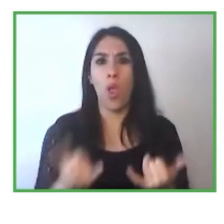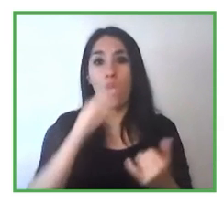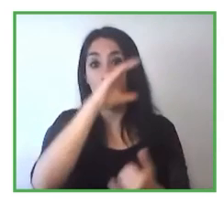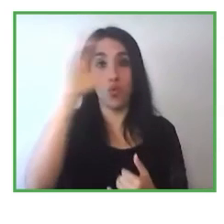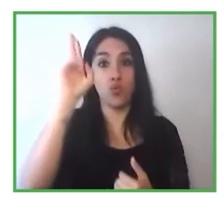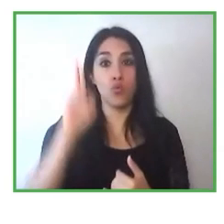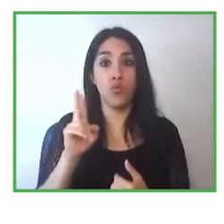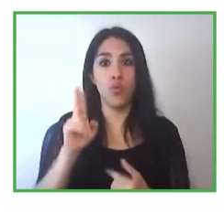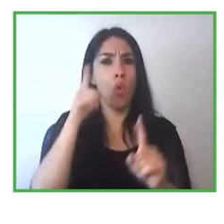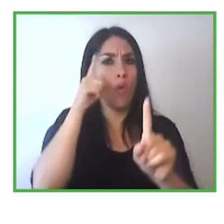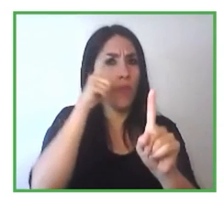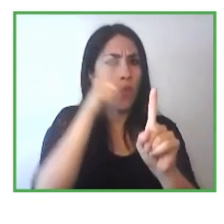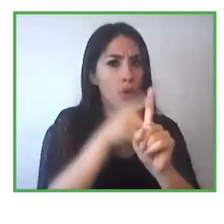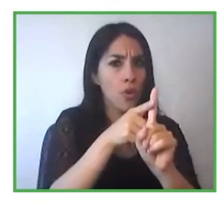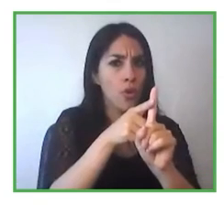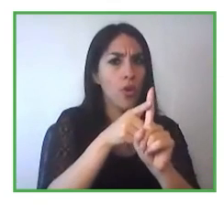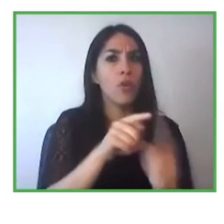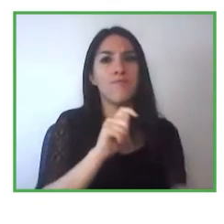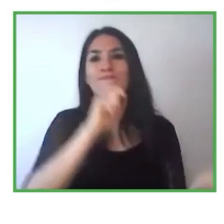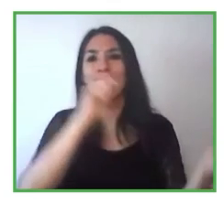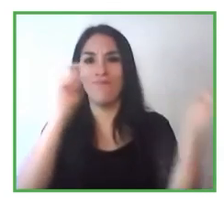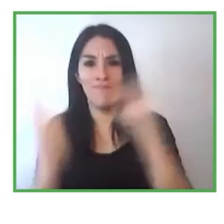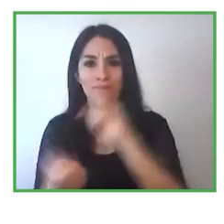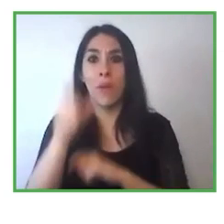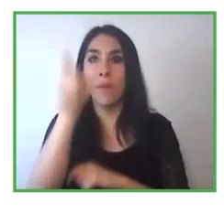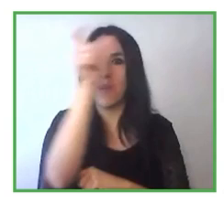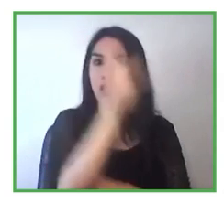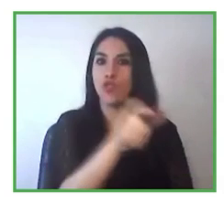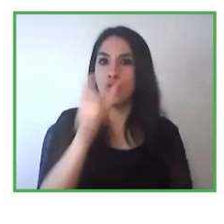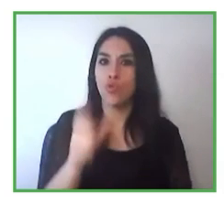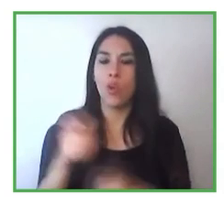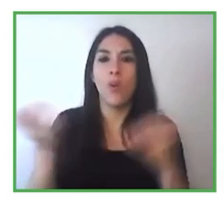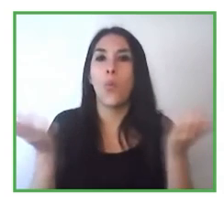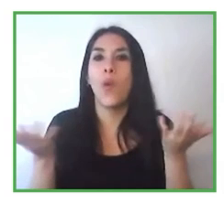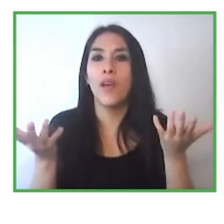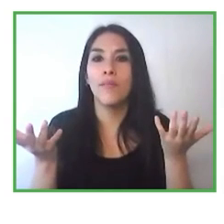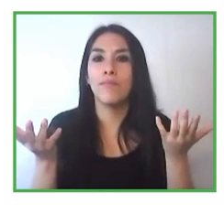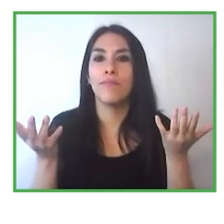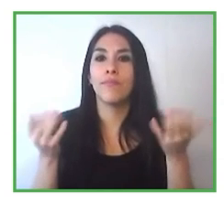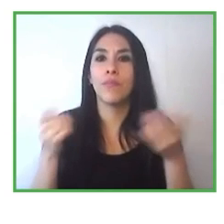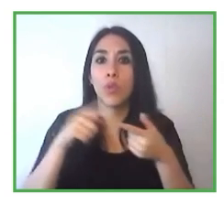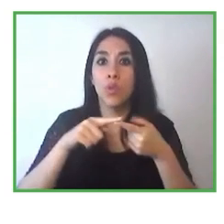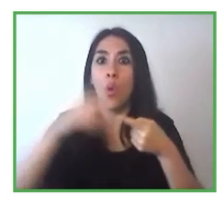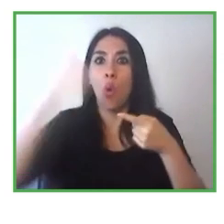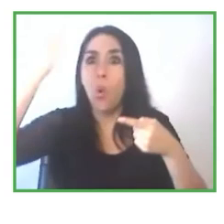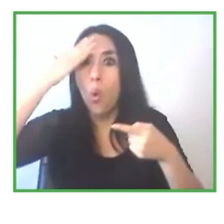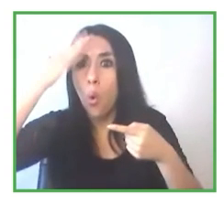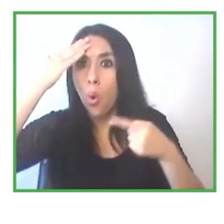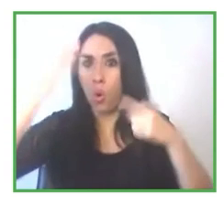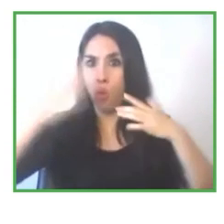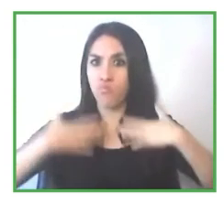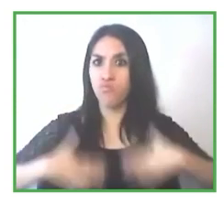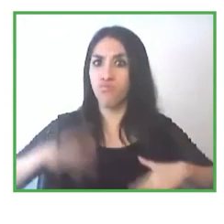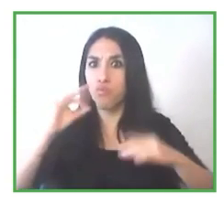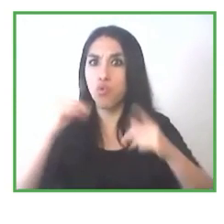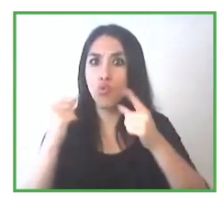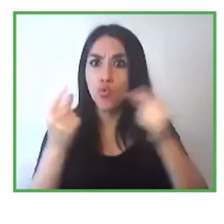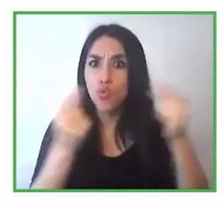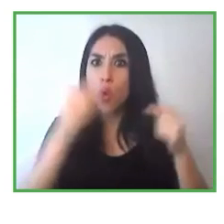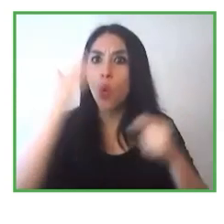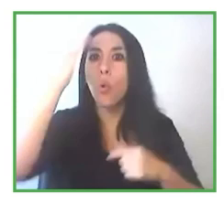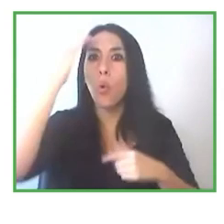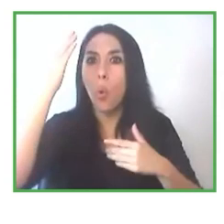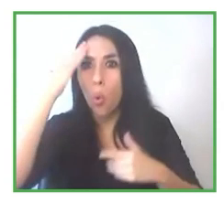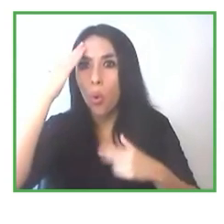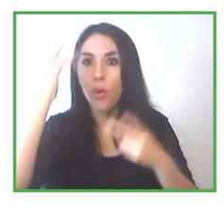mucho énfasis en lo que nosotros llamamos o lo que se llama habilidades blandas o habilidades socioemocionales el